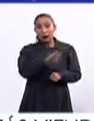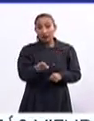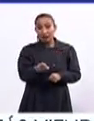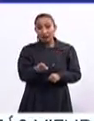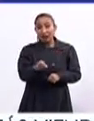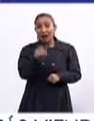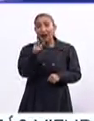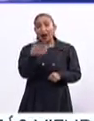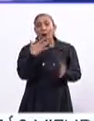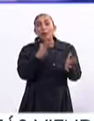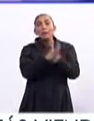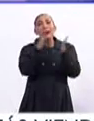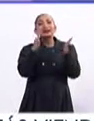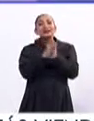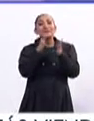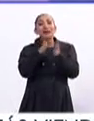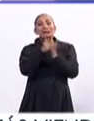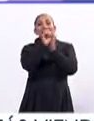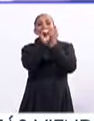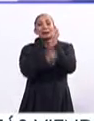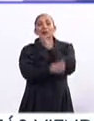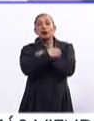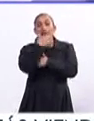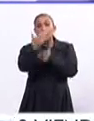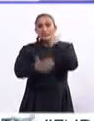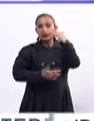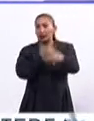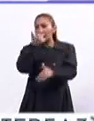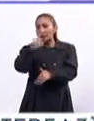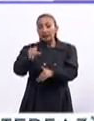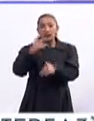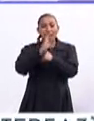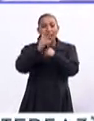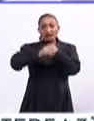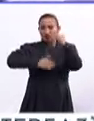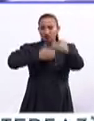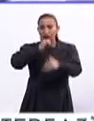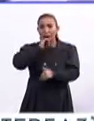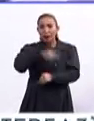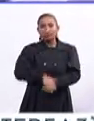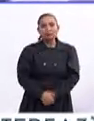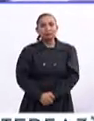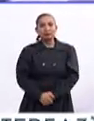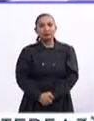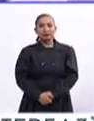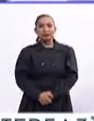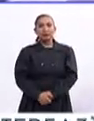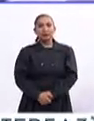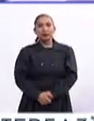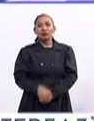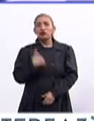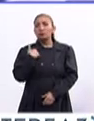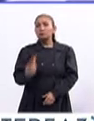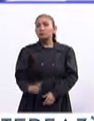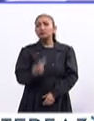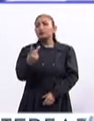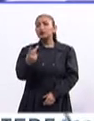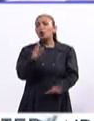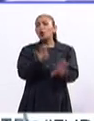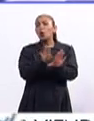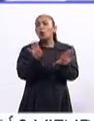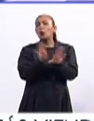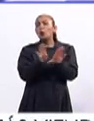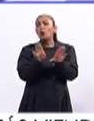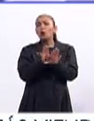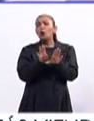básicamente participar en el sistema educativo y avanzar. Y así el país avanza también. Claro, sin duda alguna. Me gustaría preguntarte cómo se